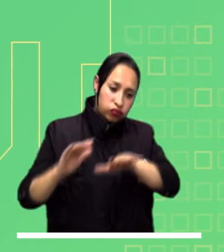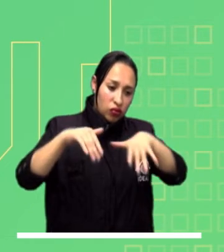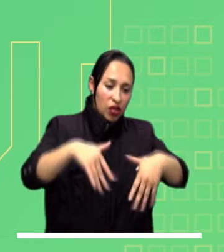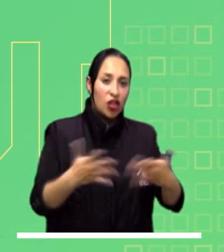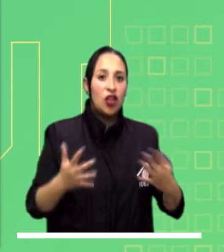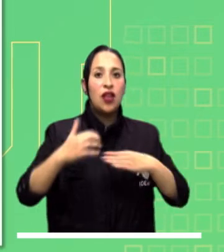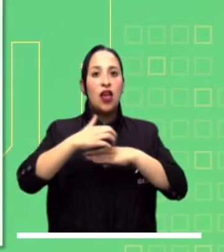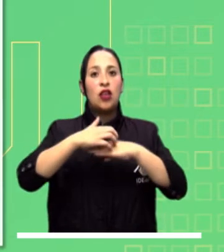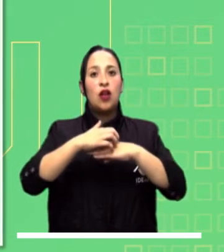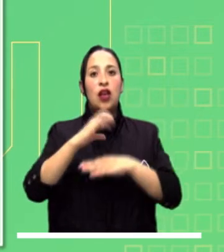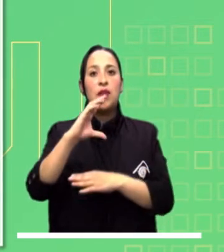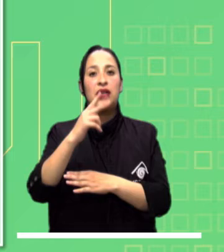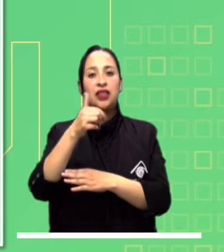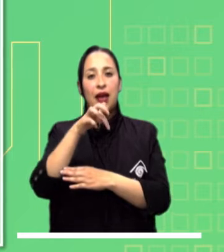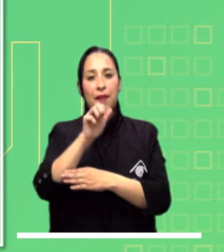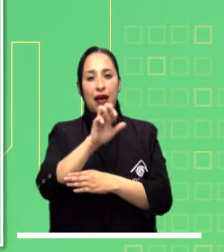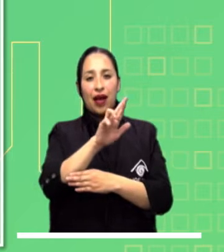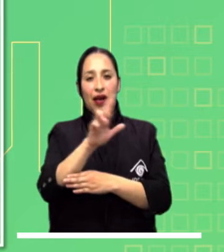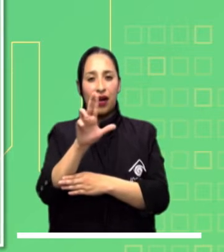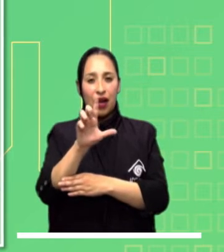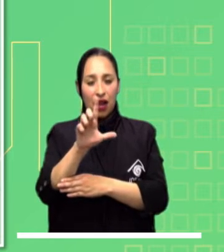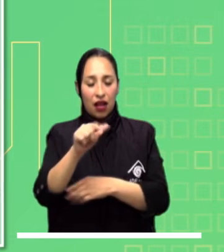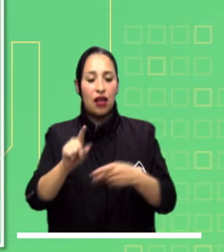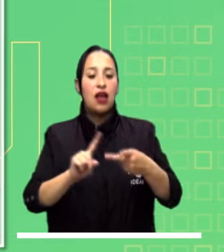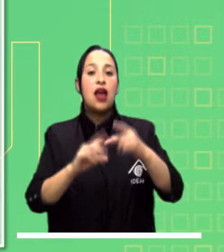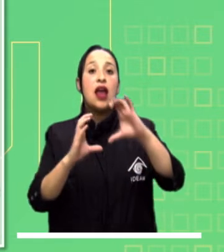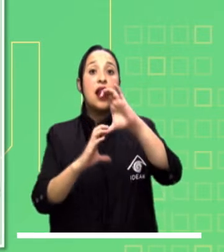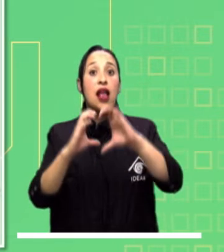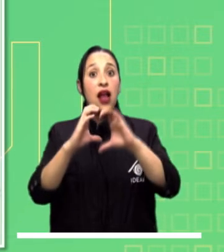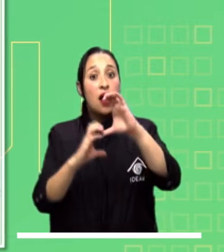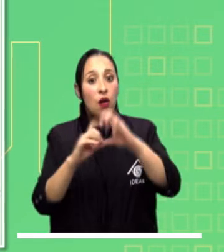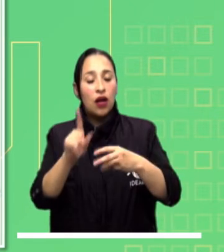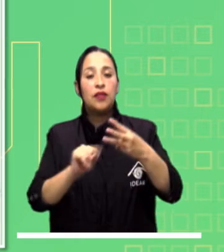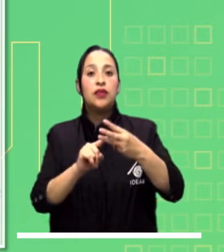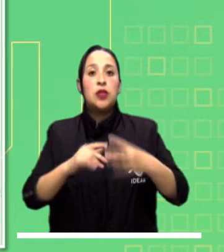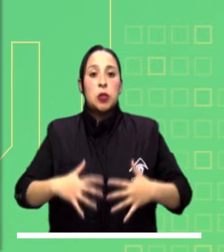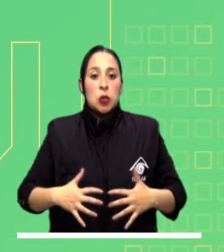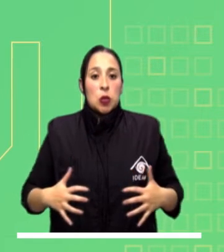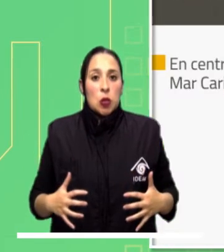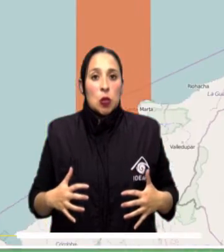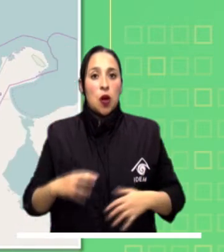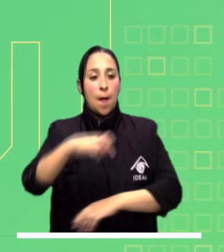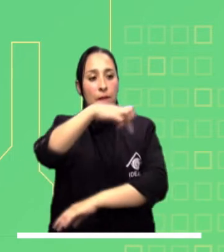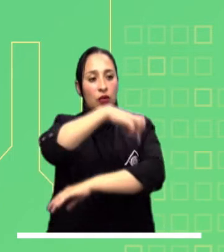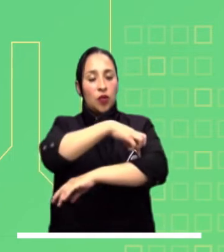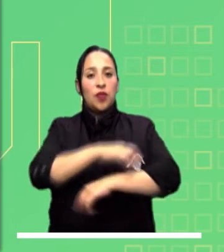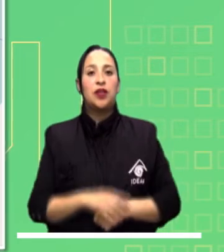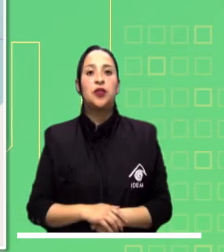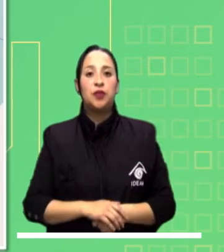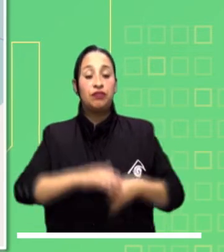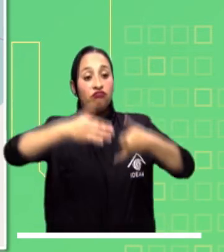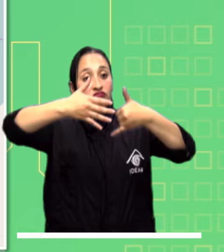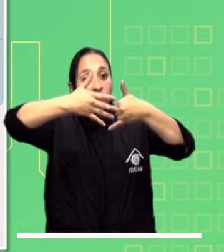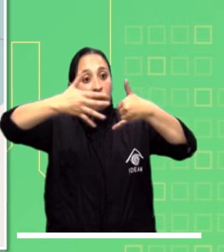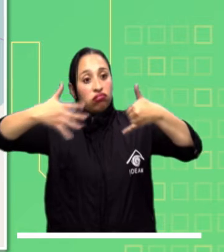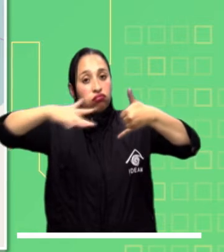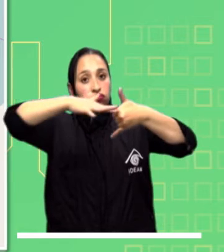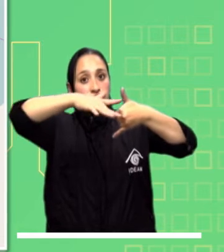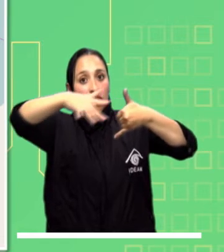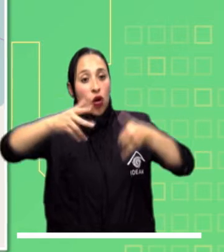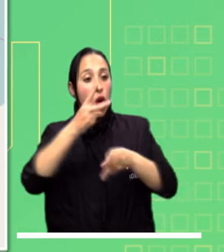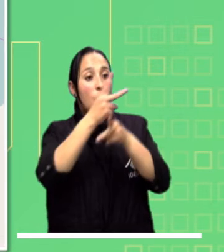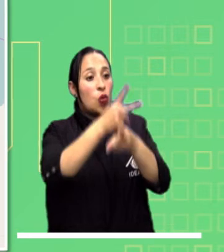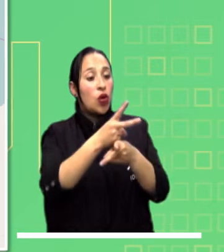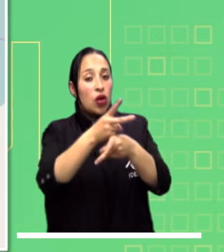ante posibles deslizamientos de tierra en zonas de Chaparral, Tolima, El Tambo y López en El Cauca y Mocoa, Putumayo. Se recomienda